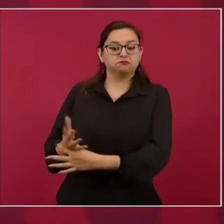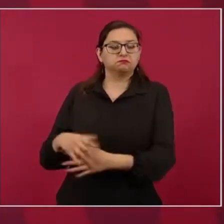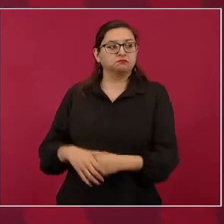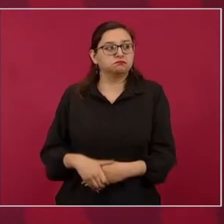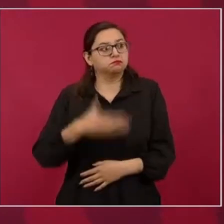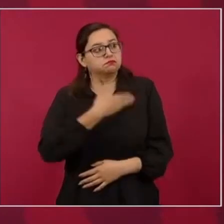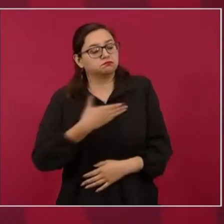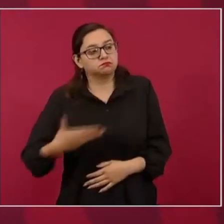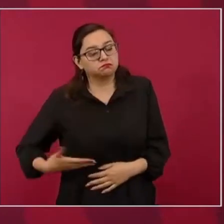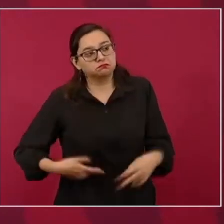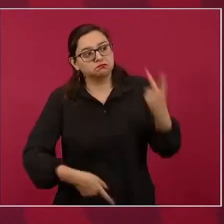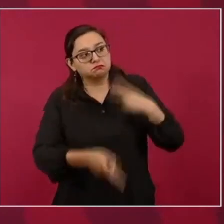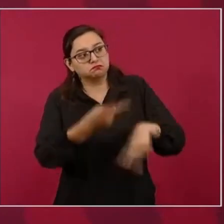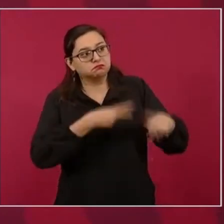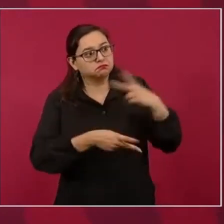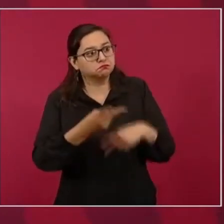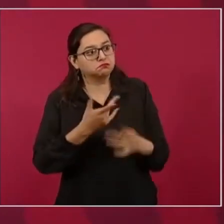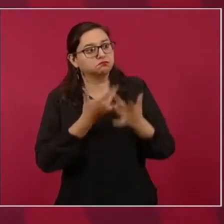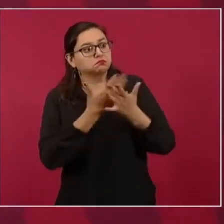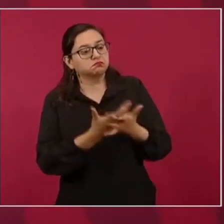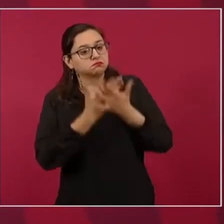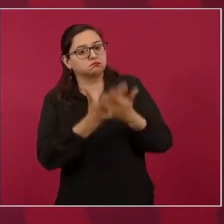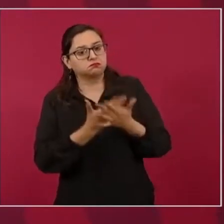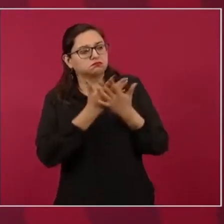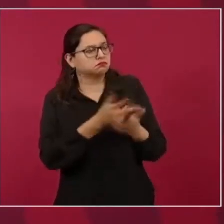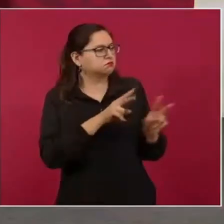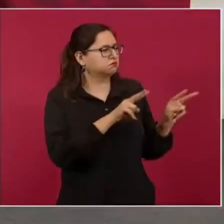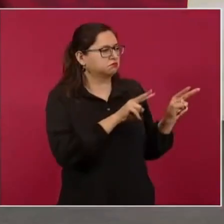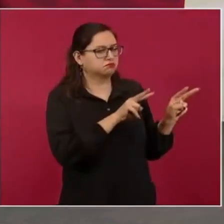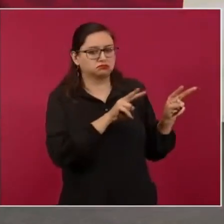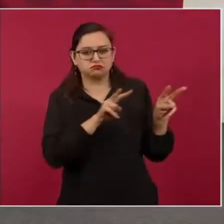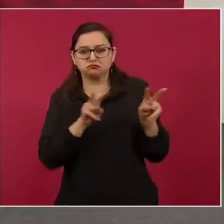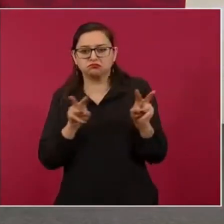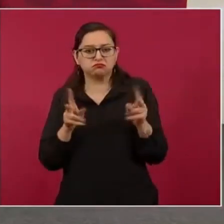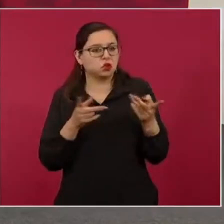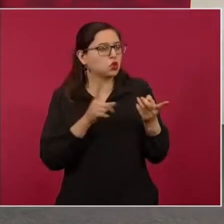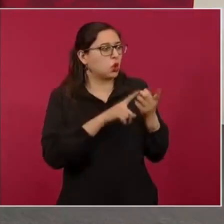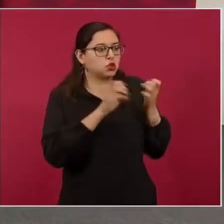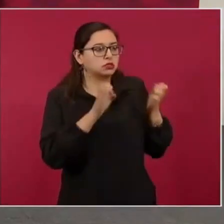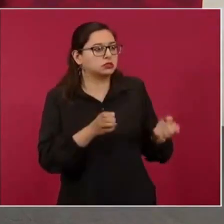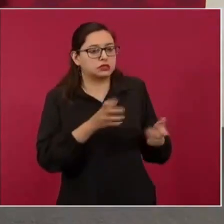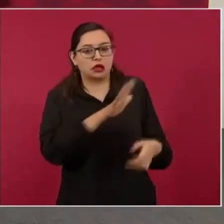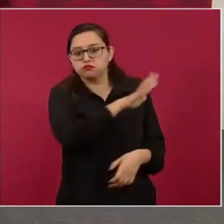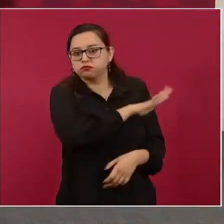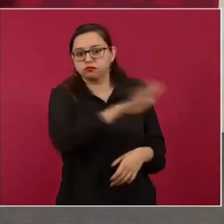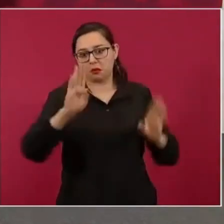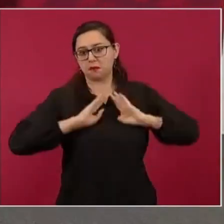en el aeropuerto y no lo veía, porque todo era verde,